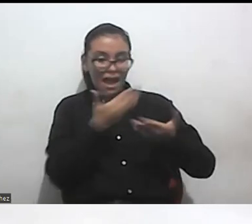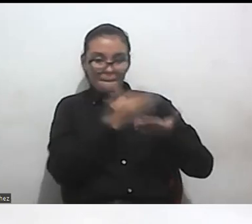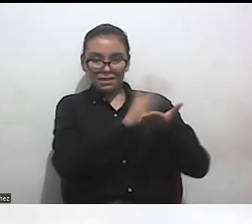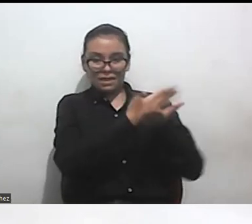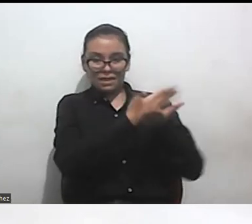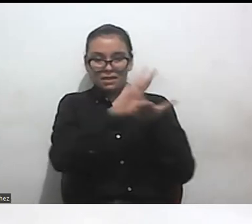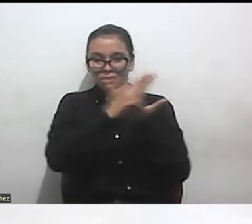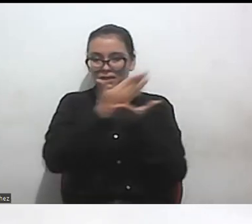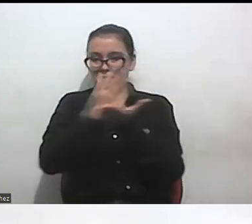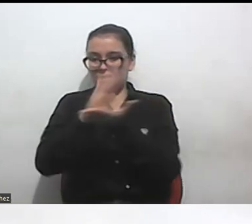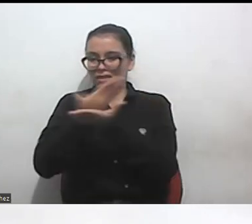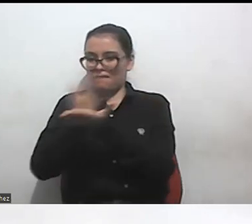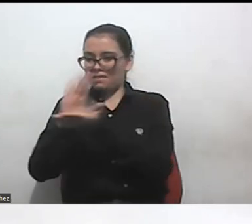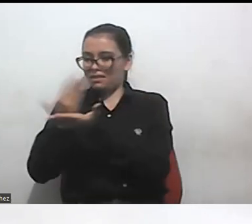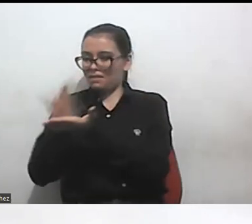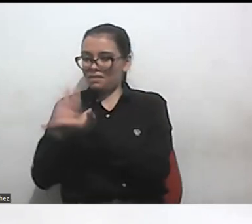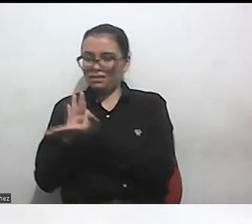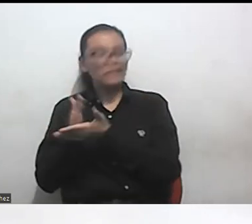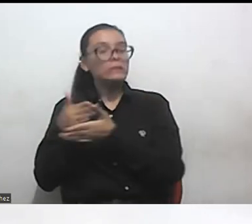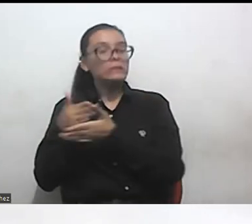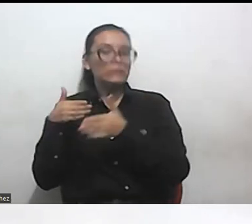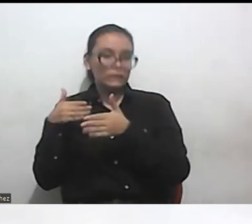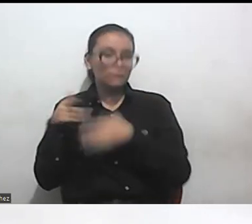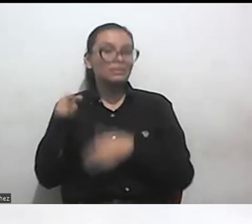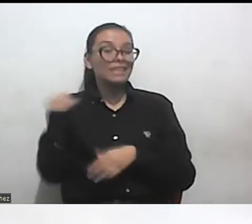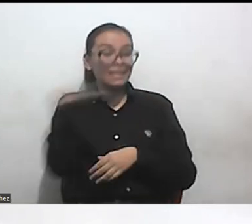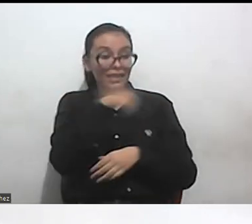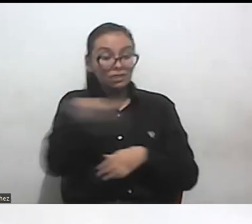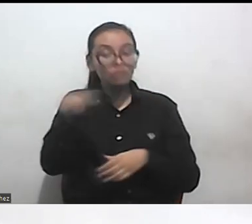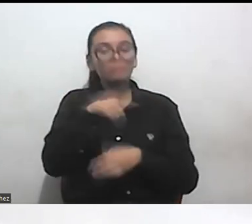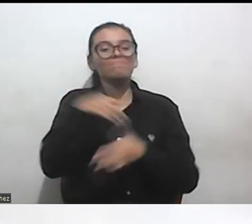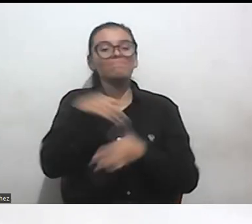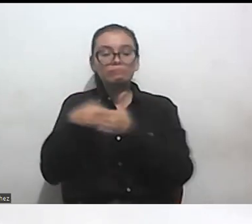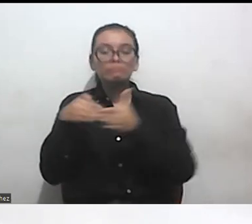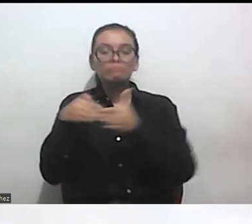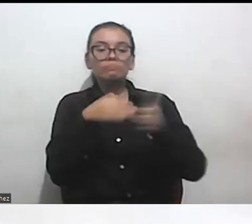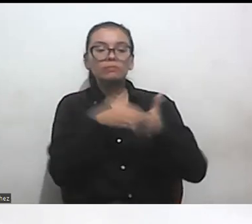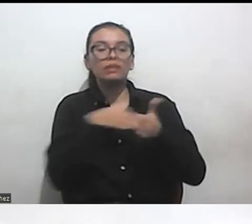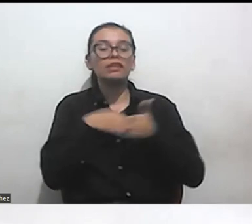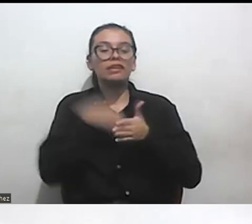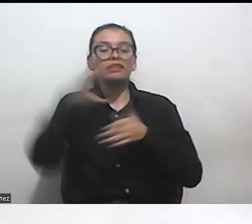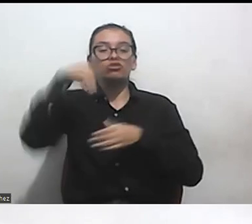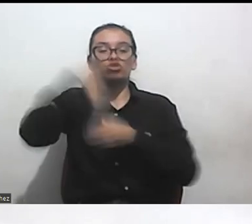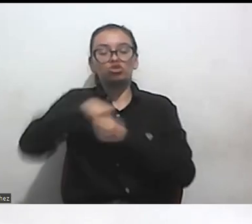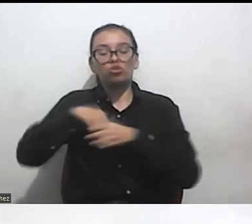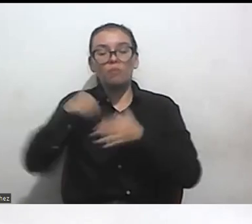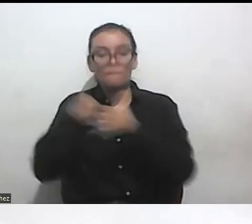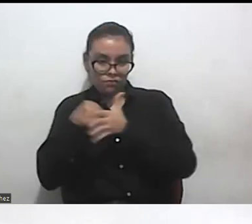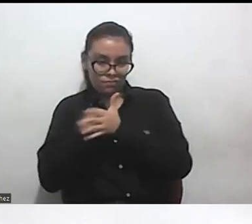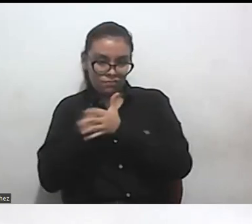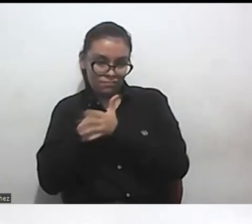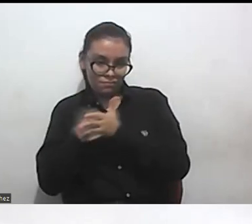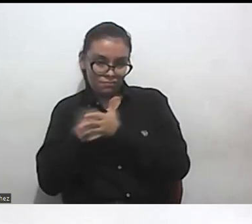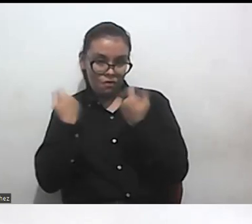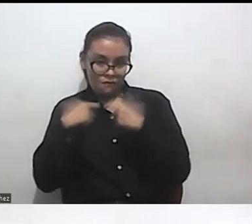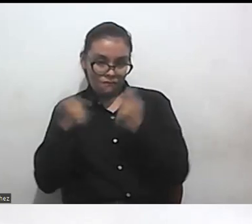tensiones al interior del movimiento y esas jerarquizaciones que ocurren al interior del movimiento yo creo que